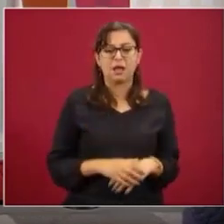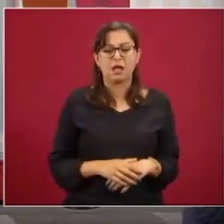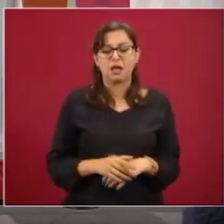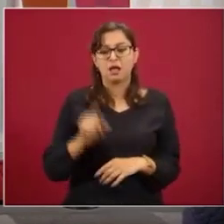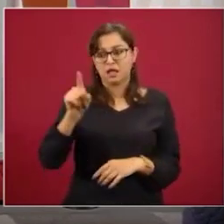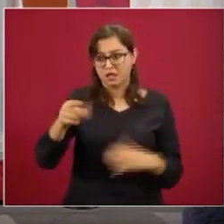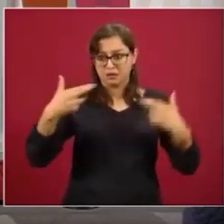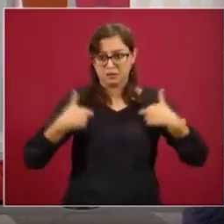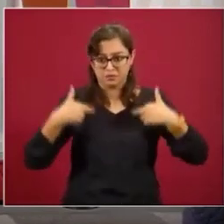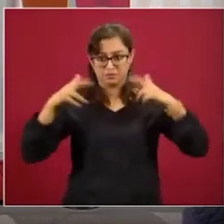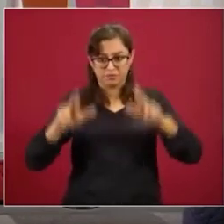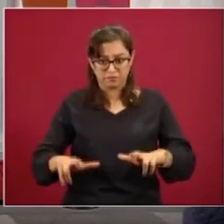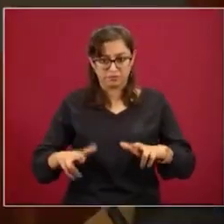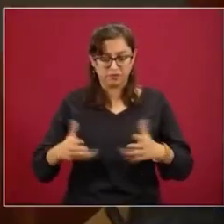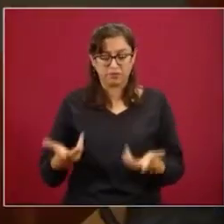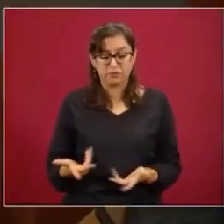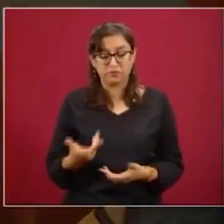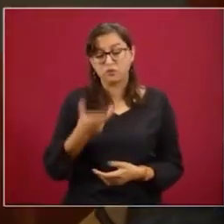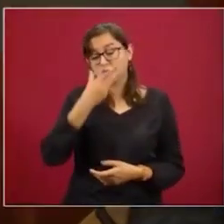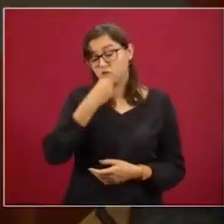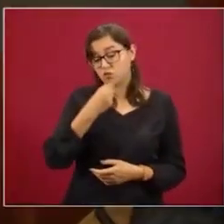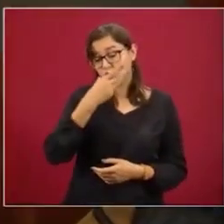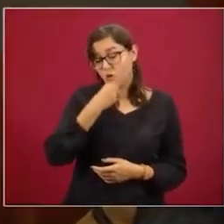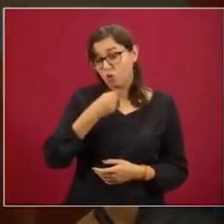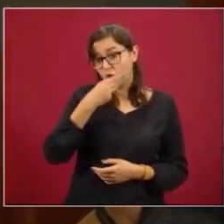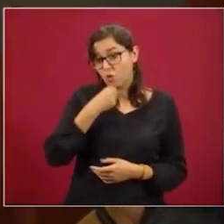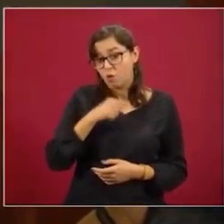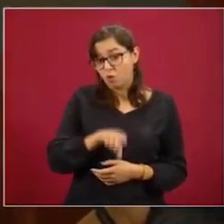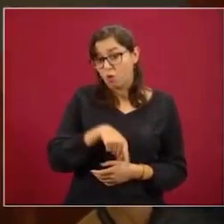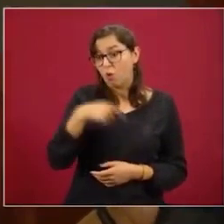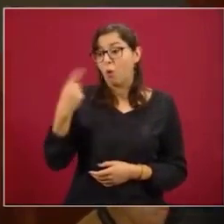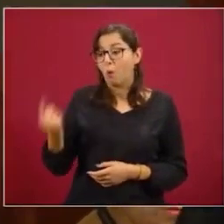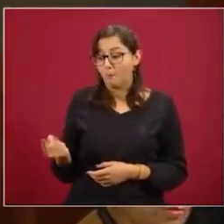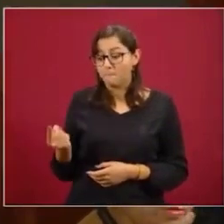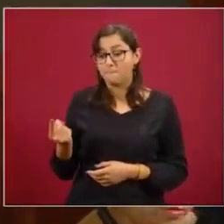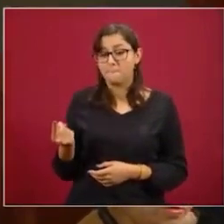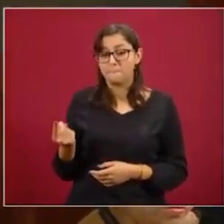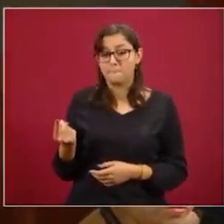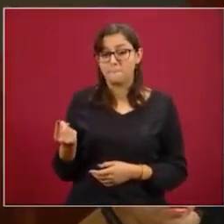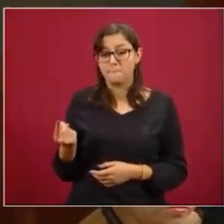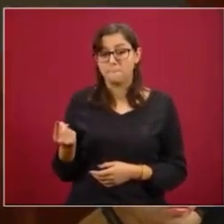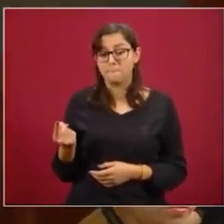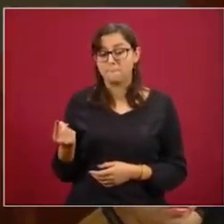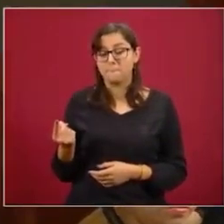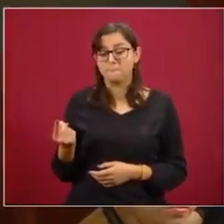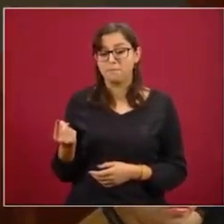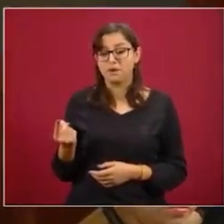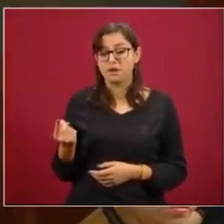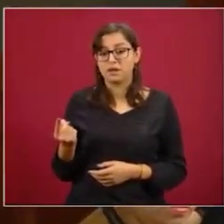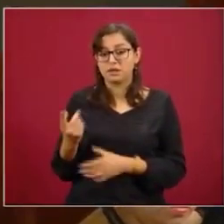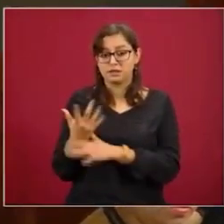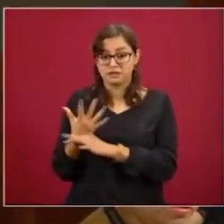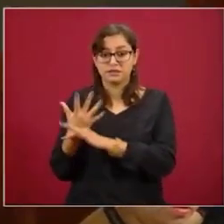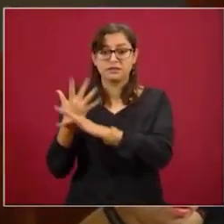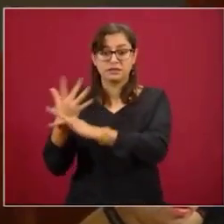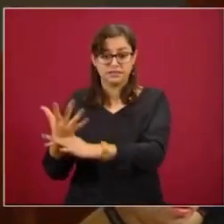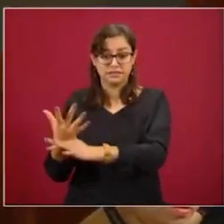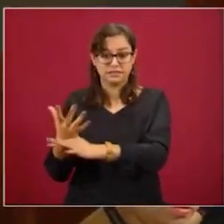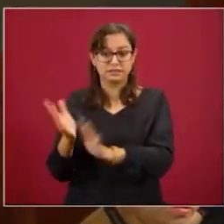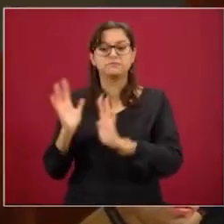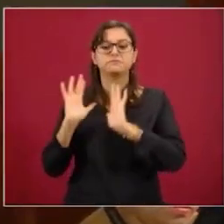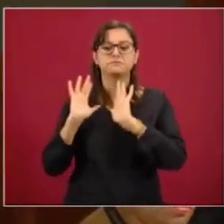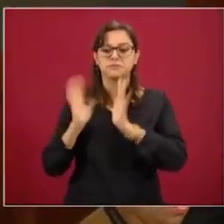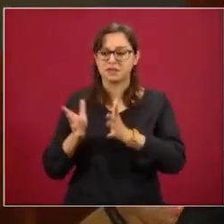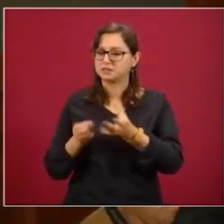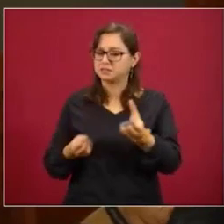agradece a su gobierno, la cancillería y, por supuesto, al cónsul de México en Michigan, porque ya está de regreso en su pueblo,